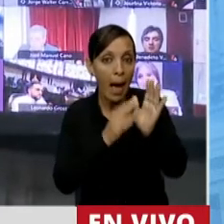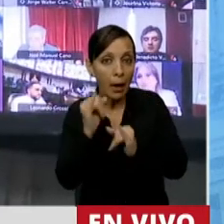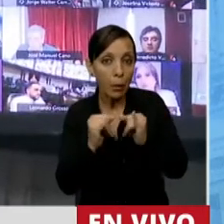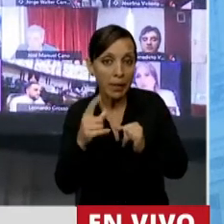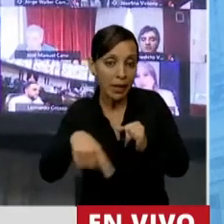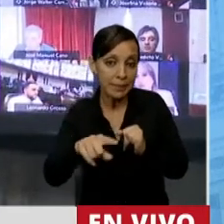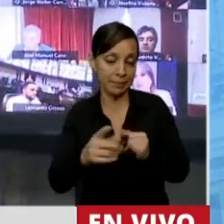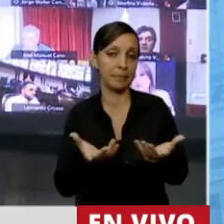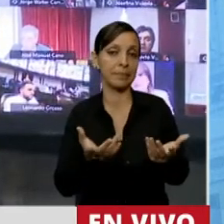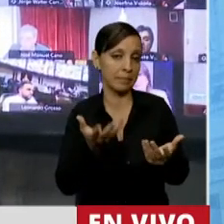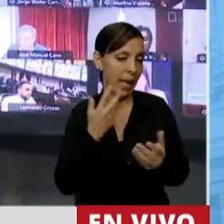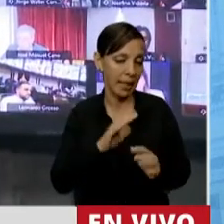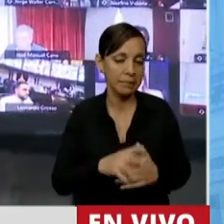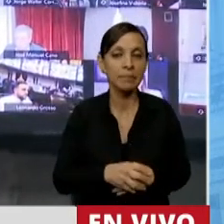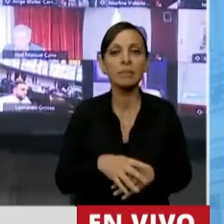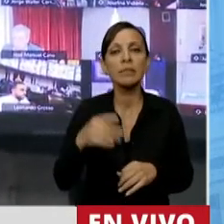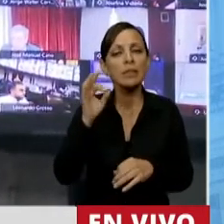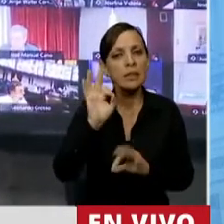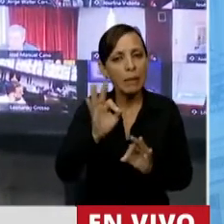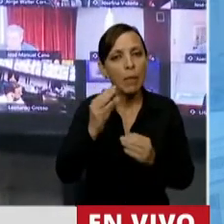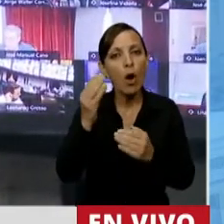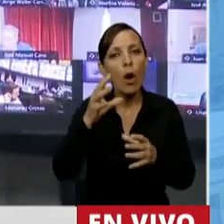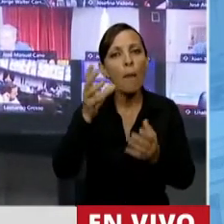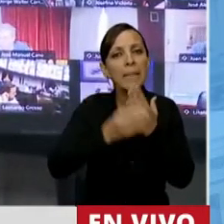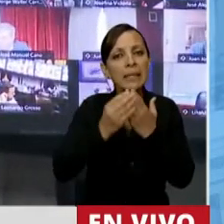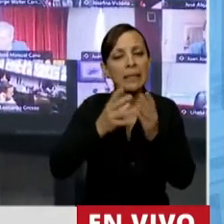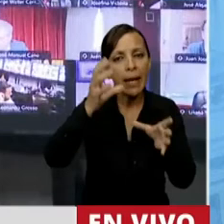que tratan de realizar. Recordar que tenemos hoy un Ministerio de Ambiente,